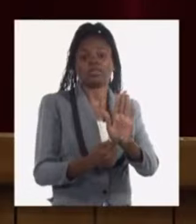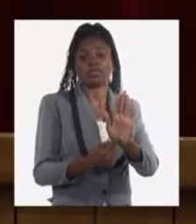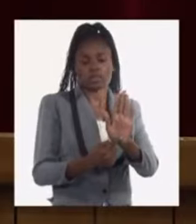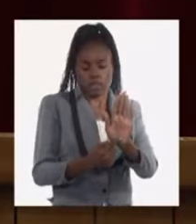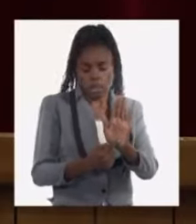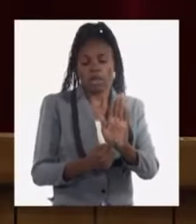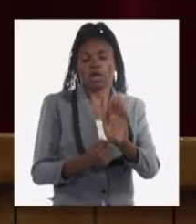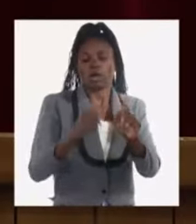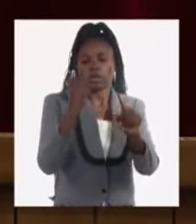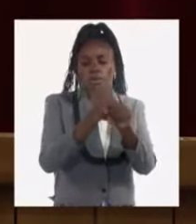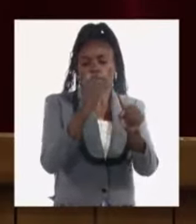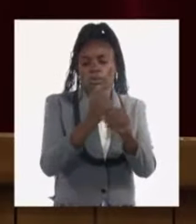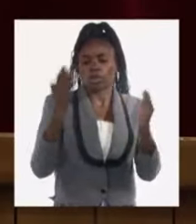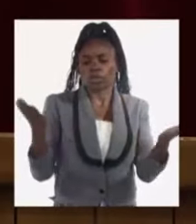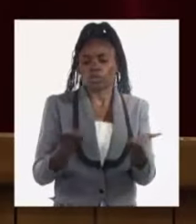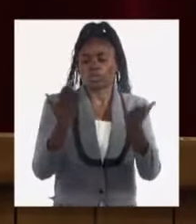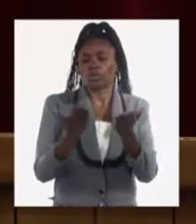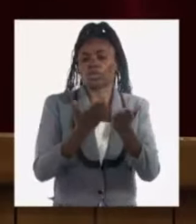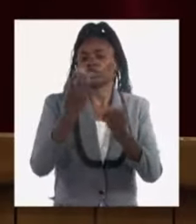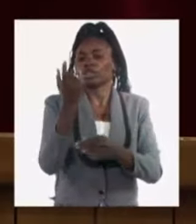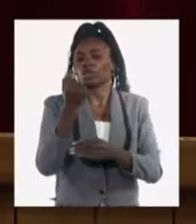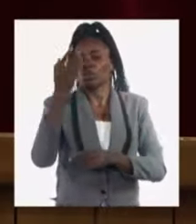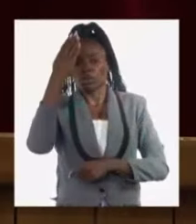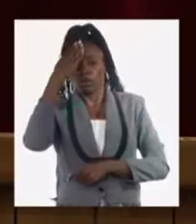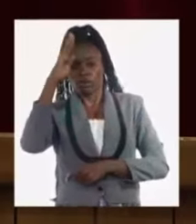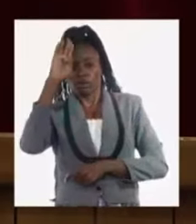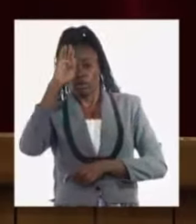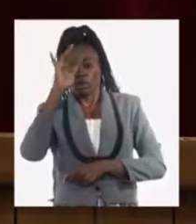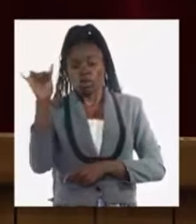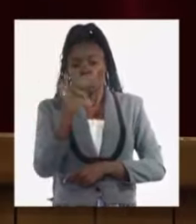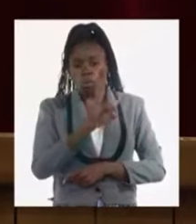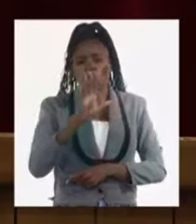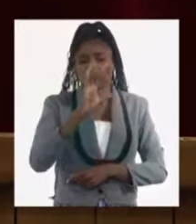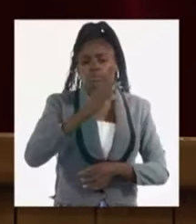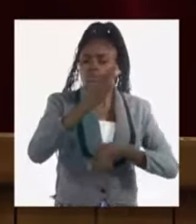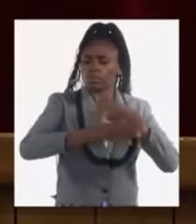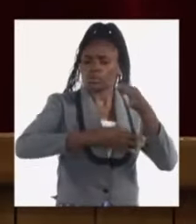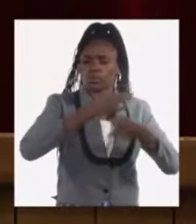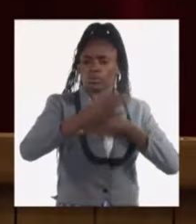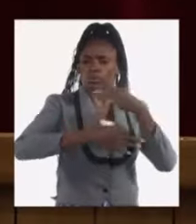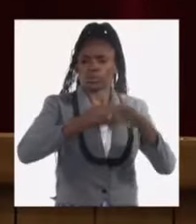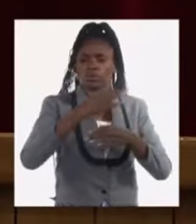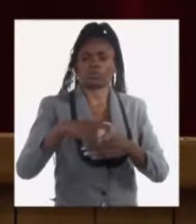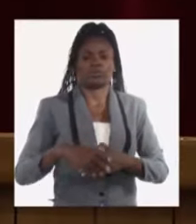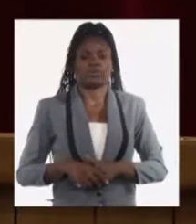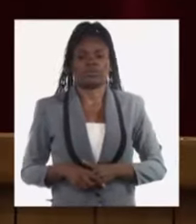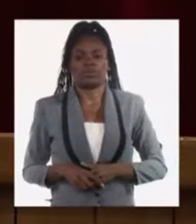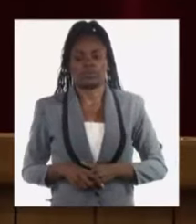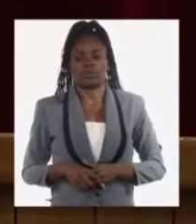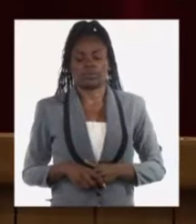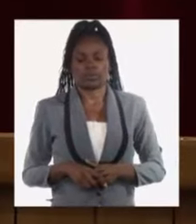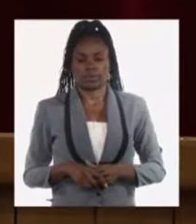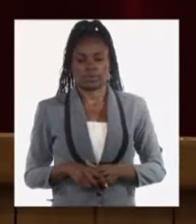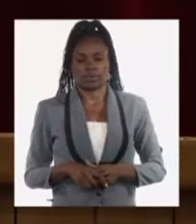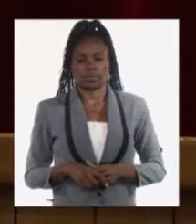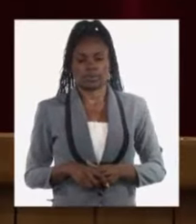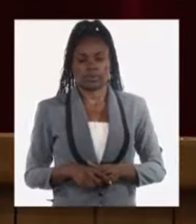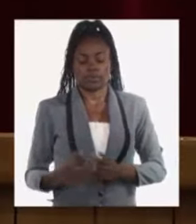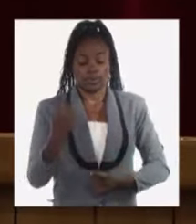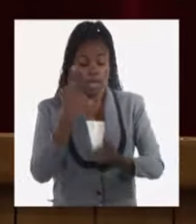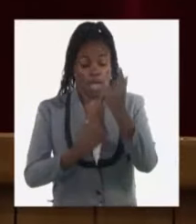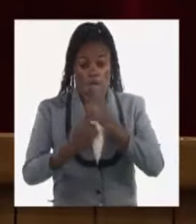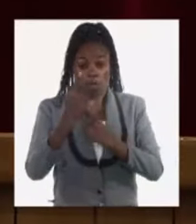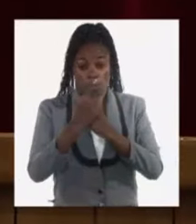desempeño de la economía del país, sobre lo cual también abundaremos. Algunos indicadores del año 2023.